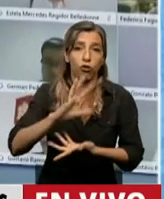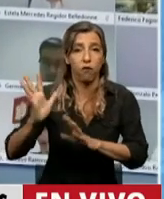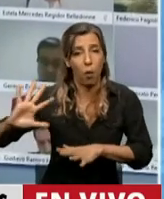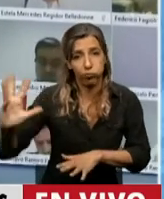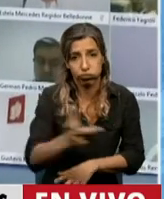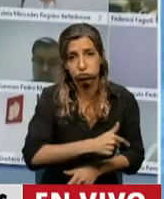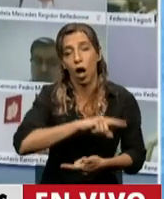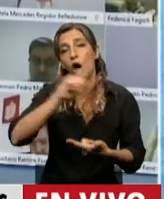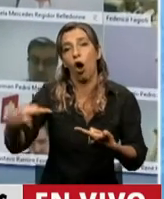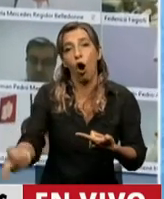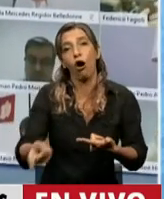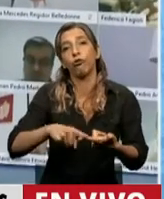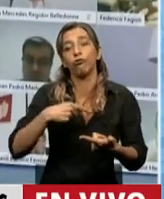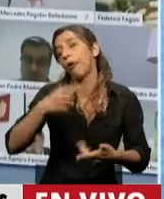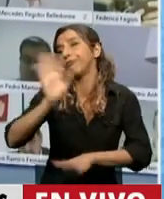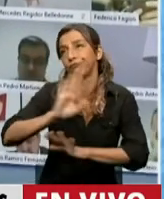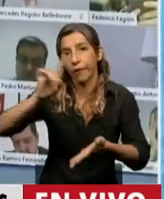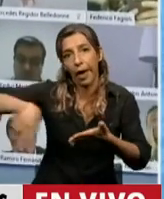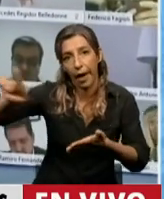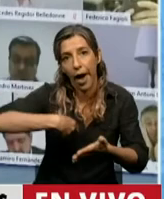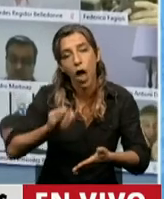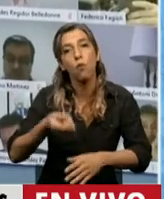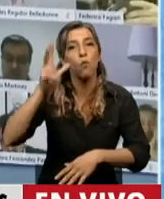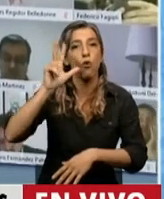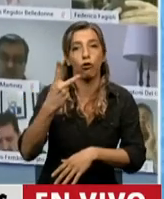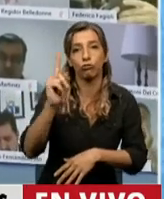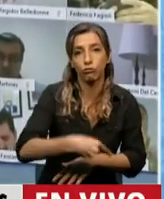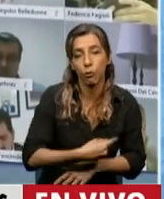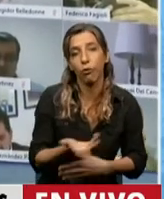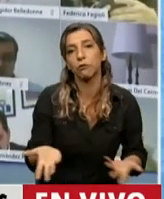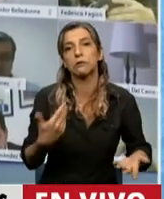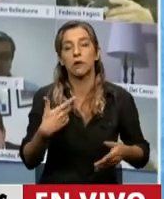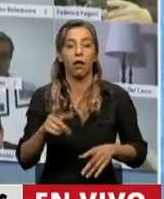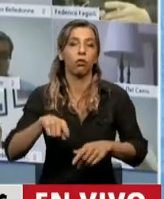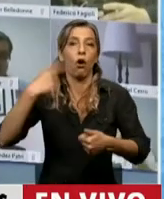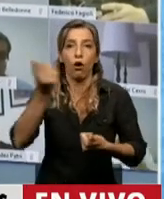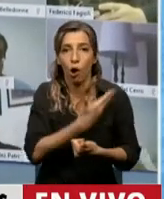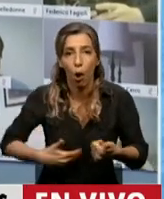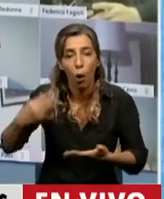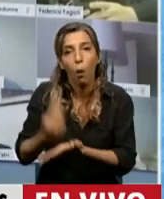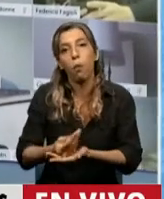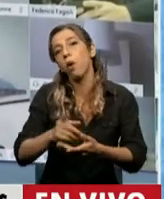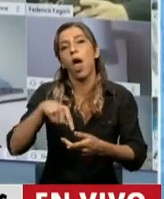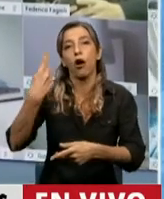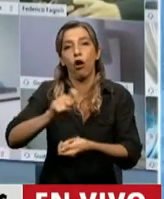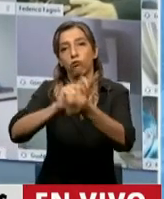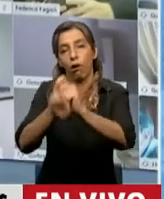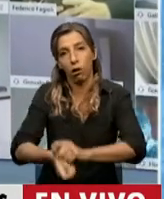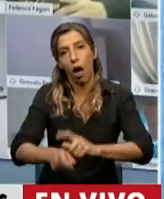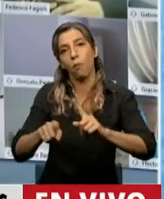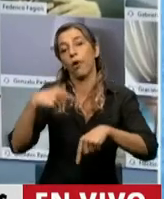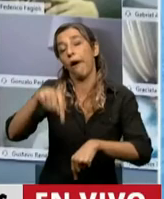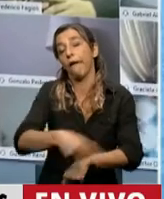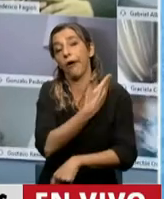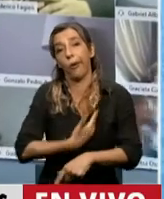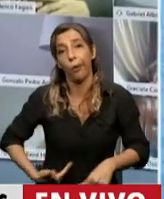deroga, anula, beta el 82% móvil votado en la Cámara, pasa otro gobierno, mete otra reforma y viene el gobierno